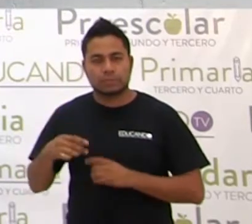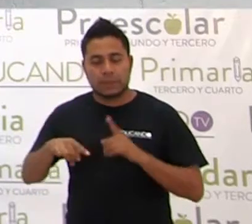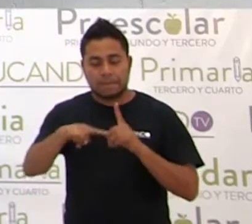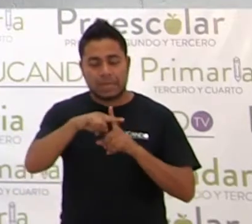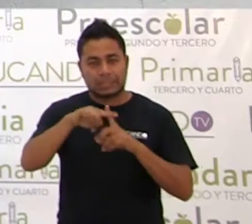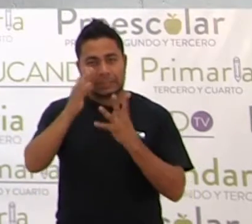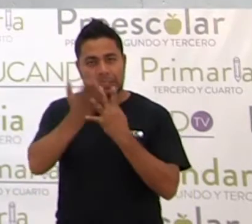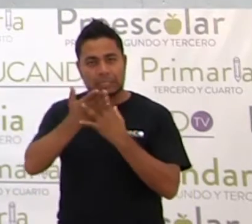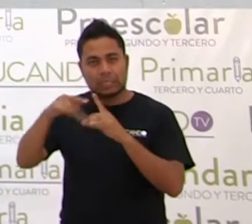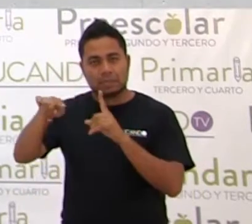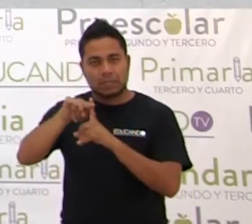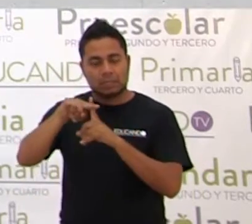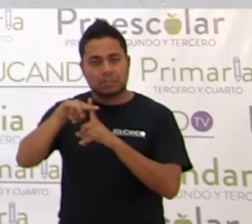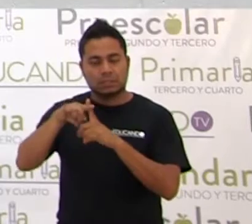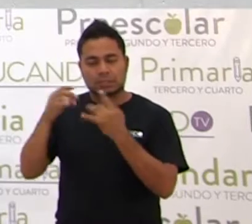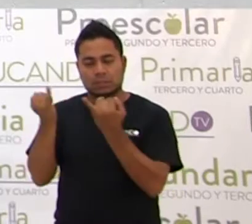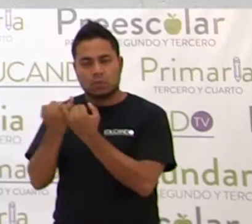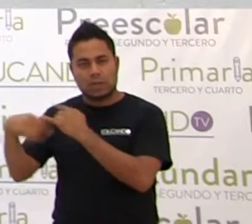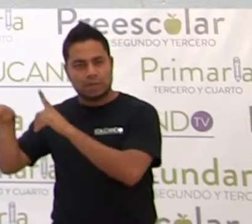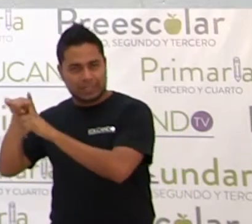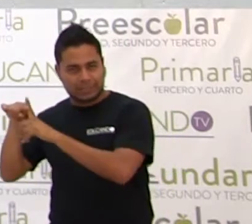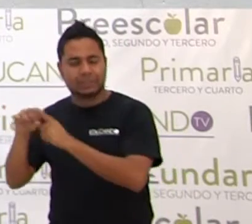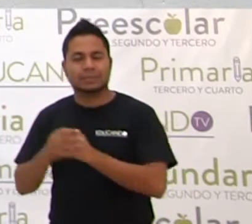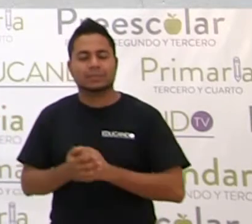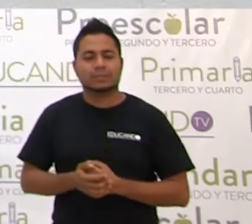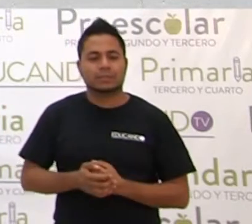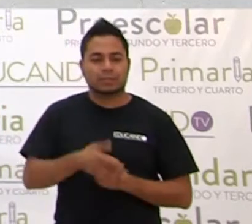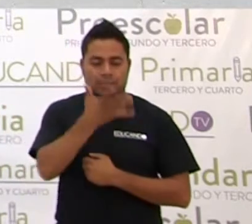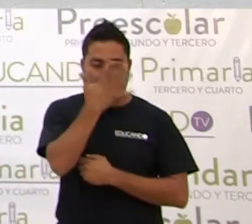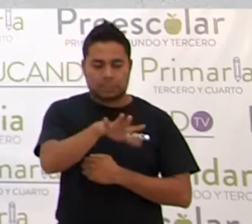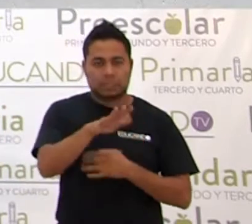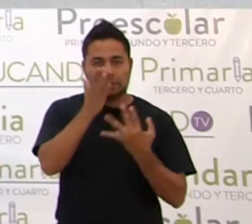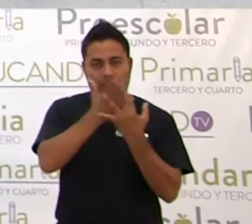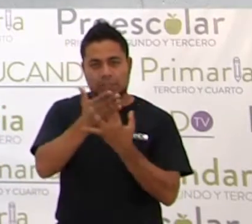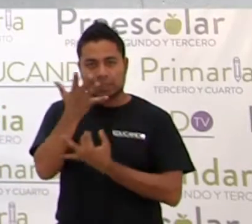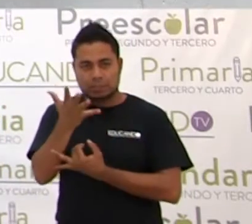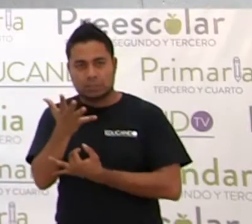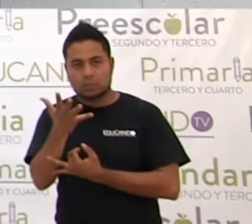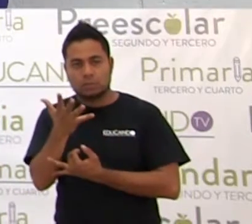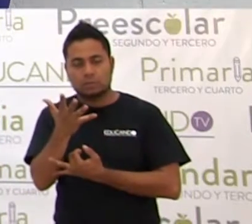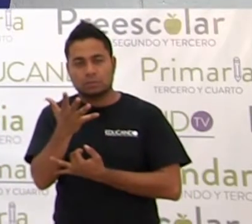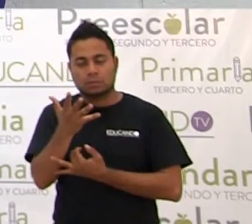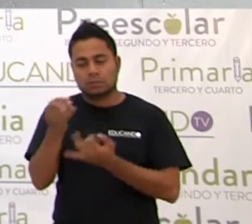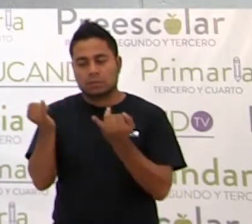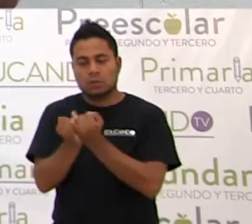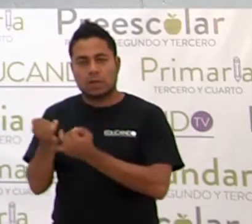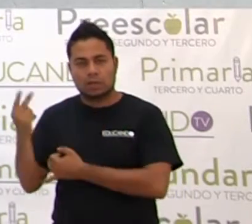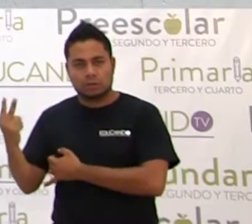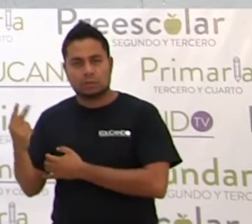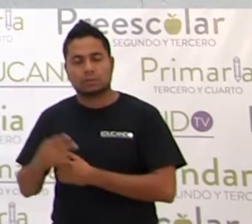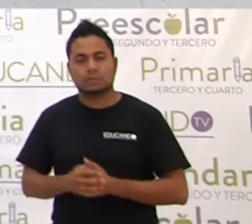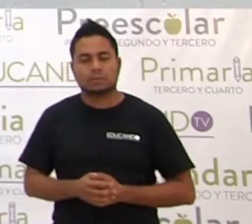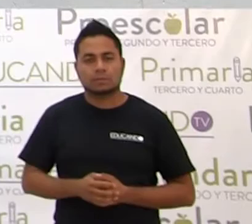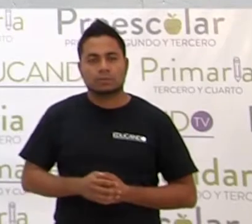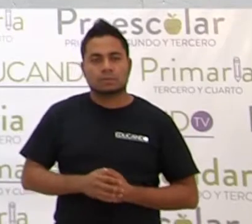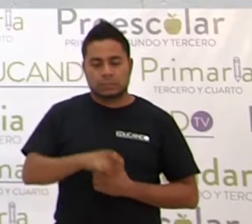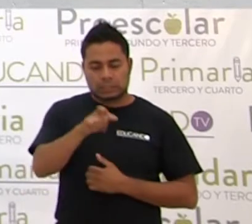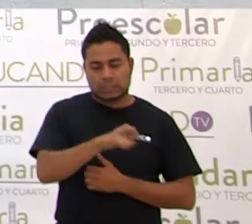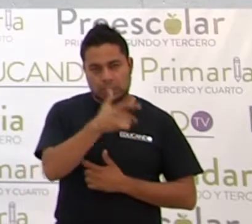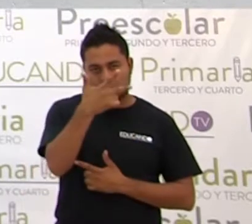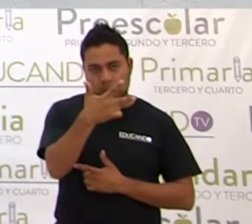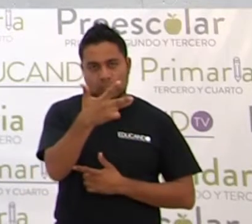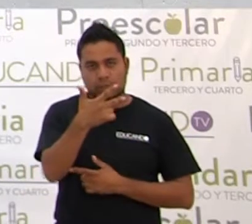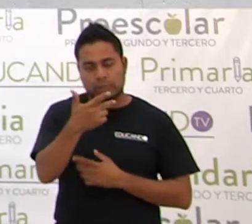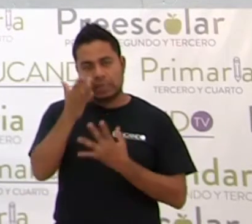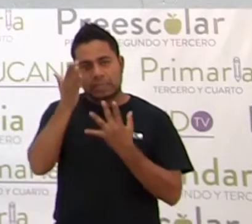entre más, más. 10 entre 5, 2. X octava